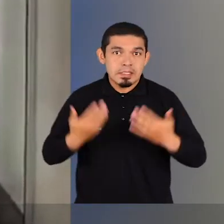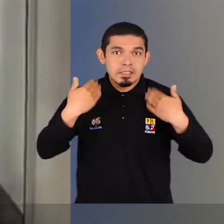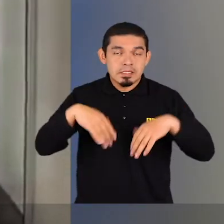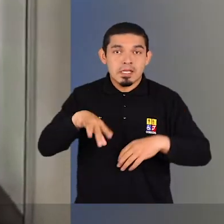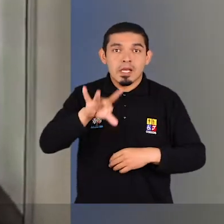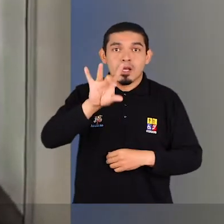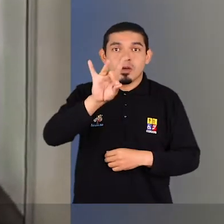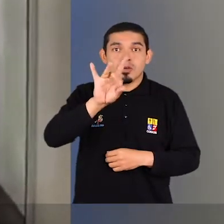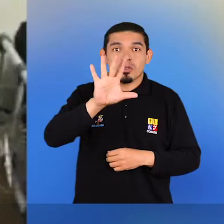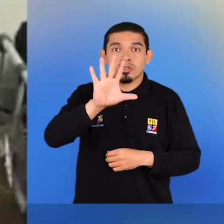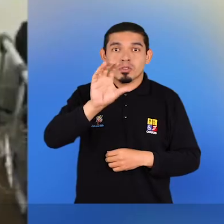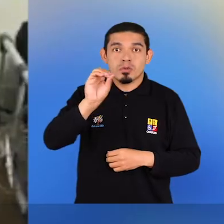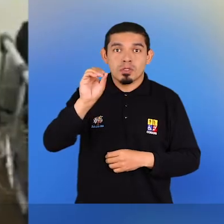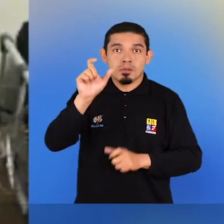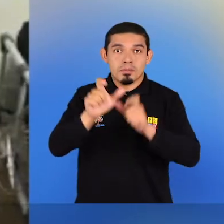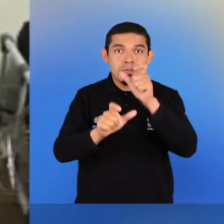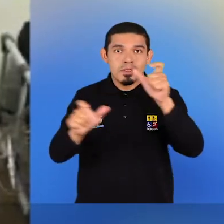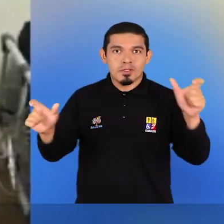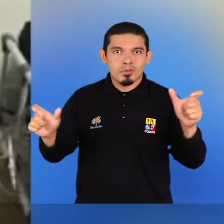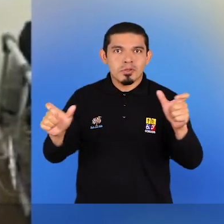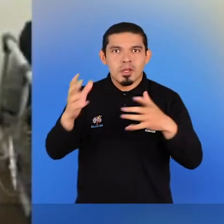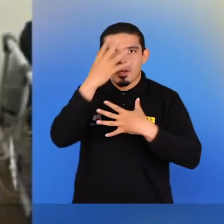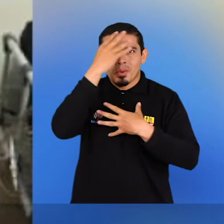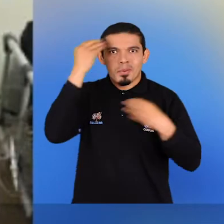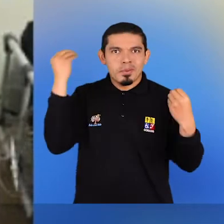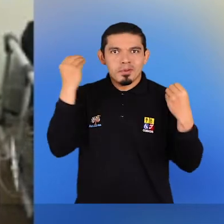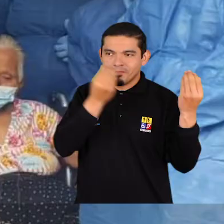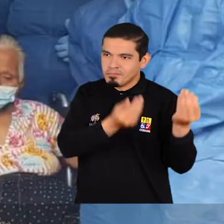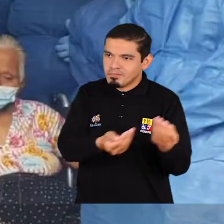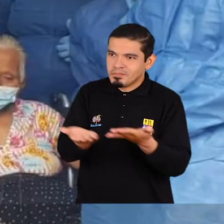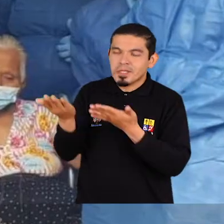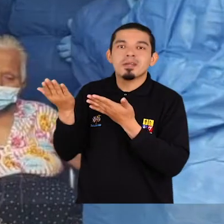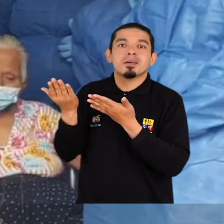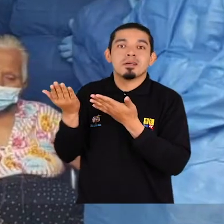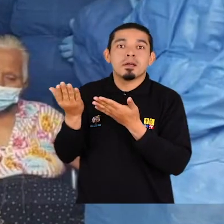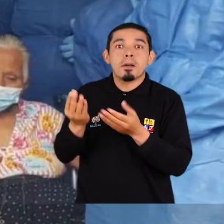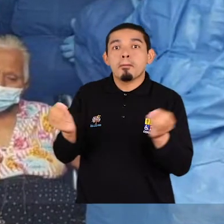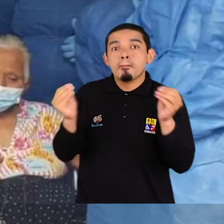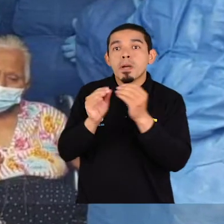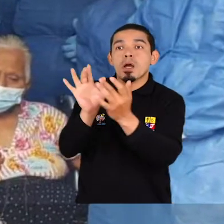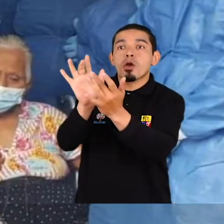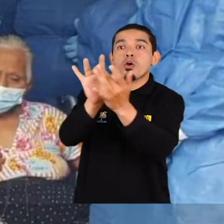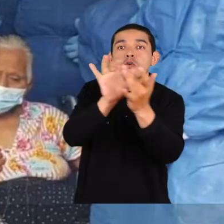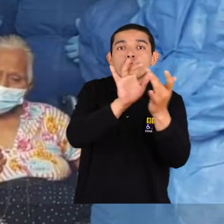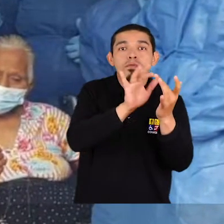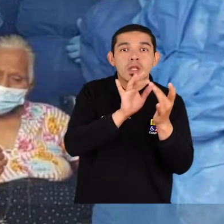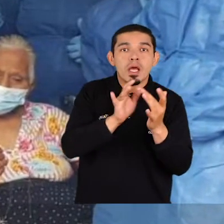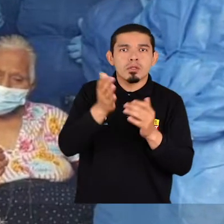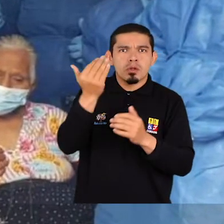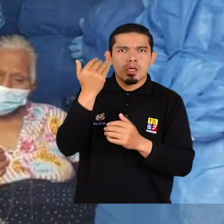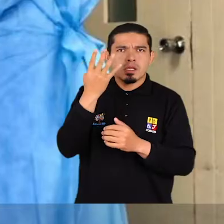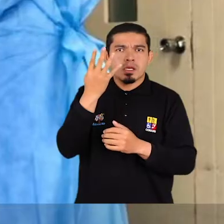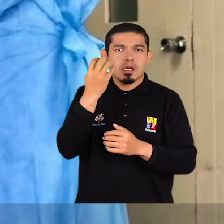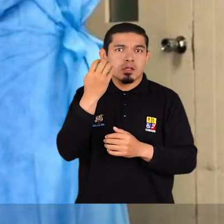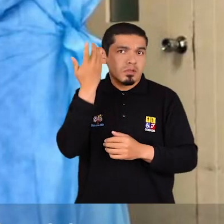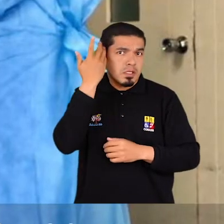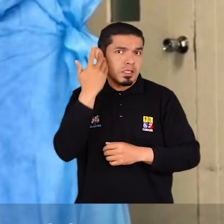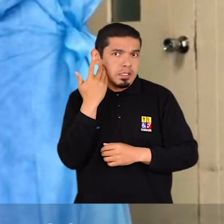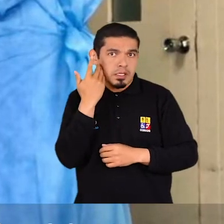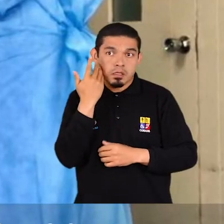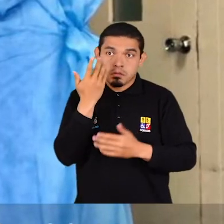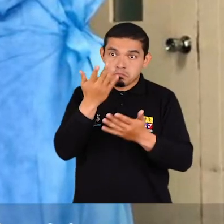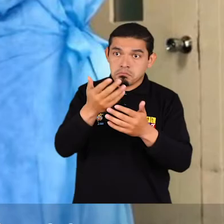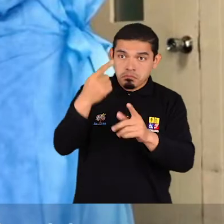tenemos más de 850 personas con alto hospitalario. Además, estamos contactando a las personas que hace ya más de 14 días